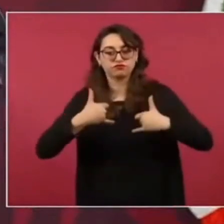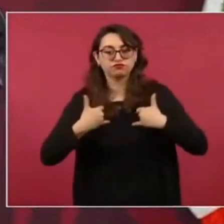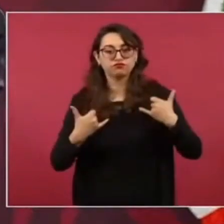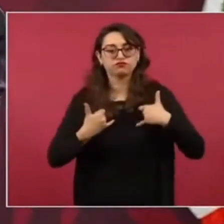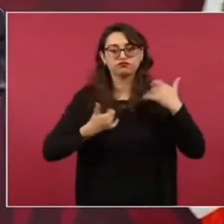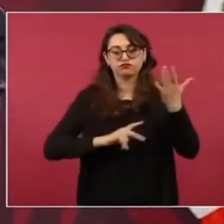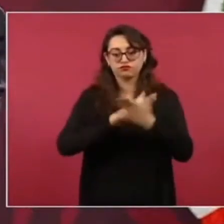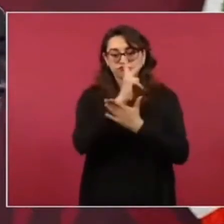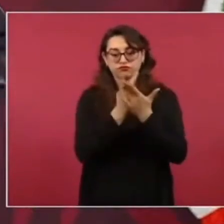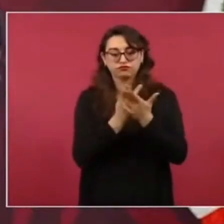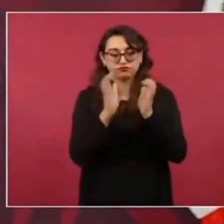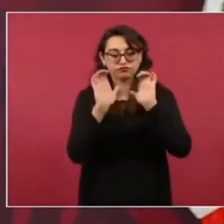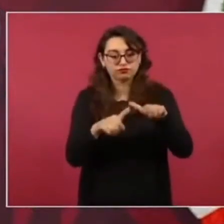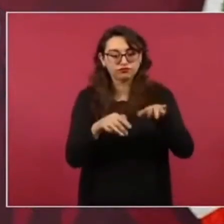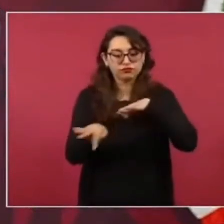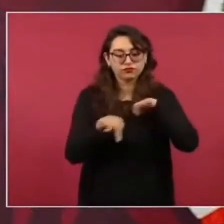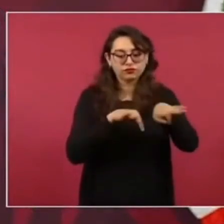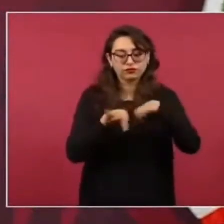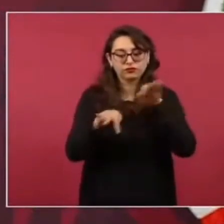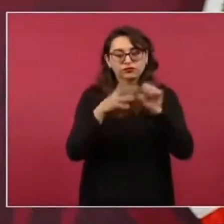aprendices que reciben un salario mínimo